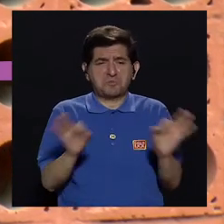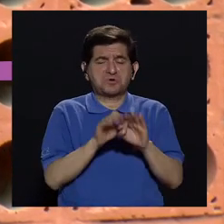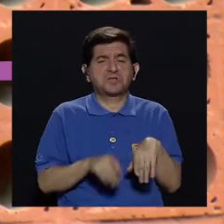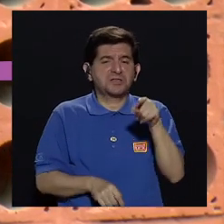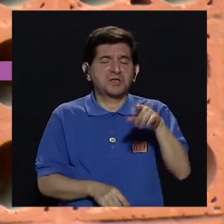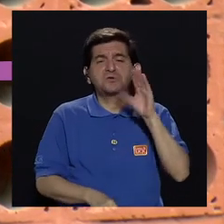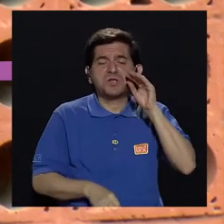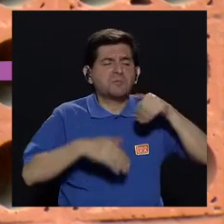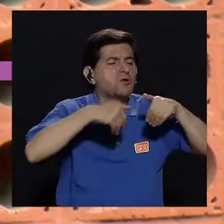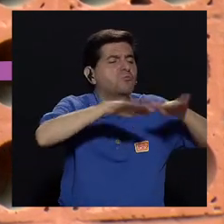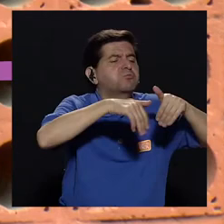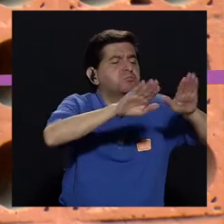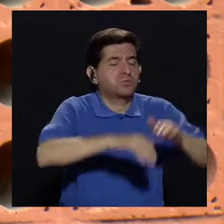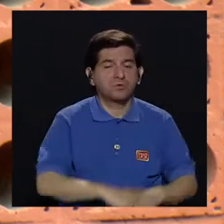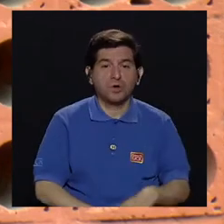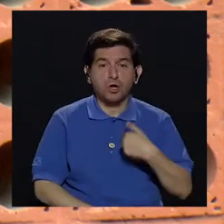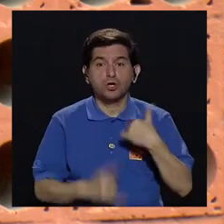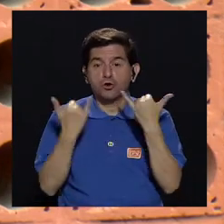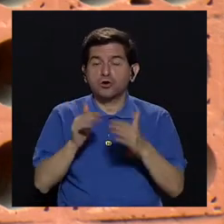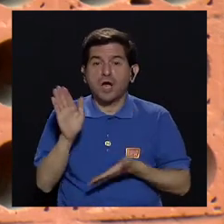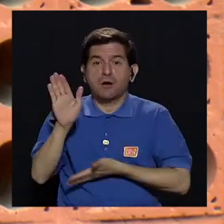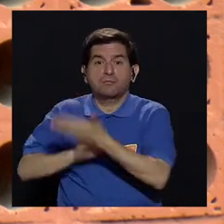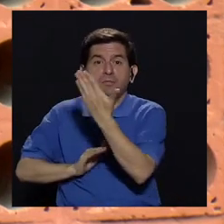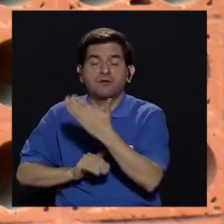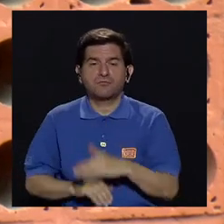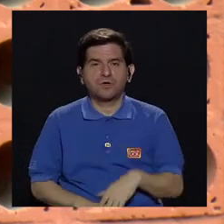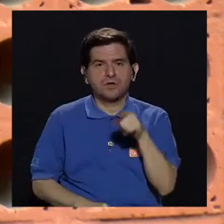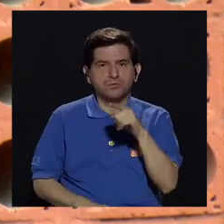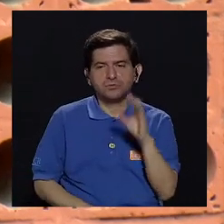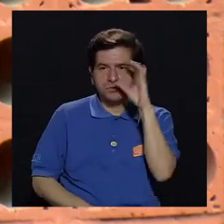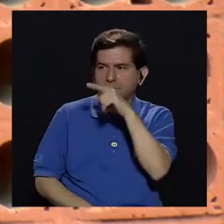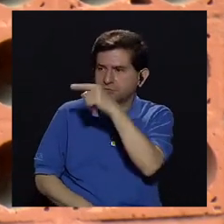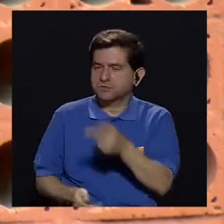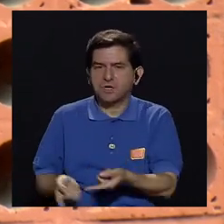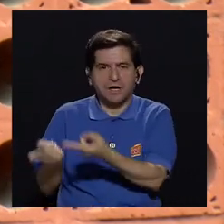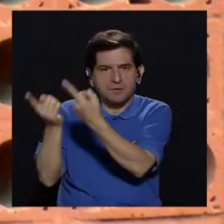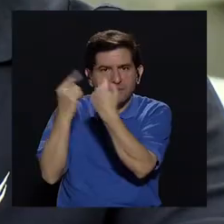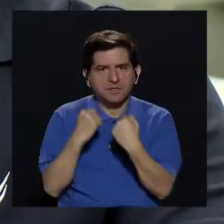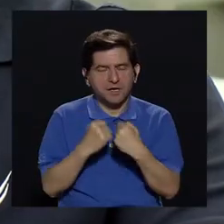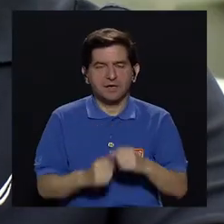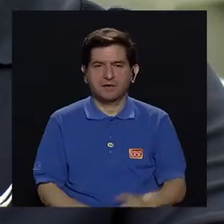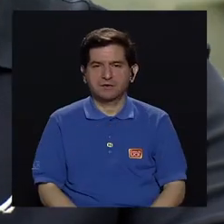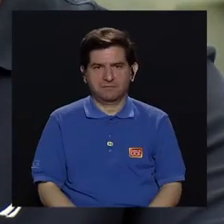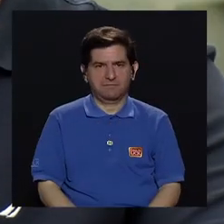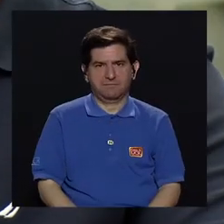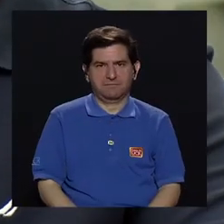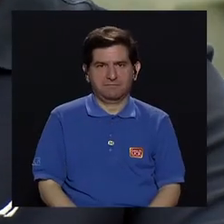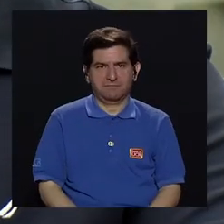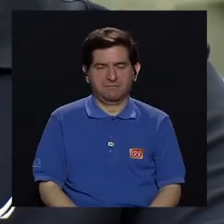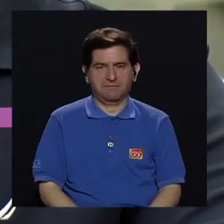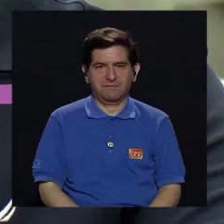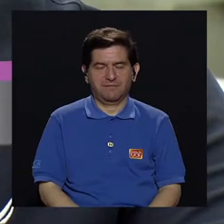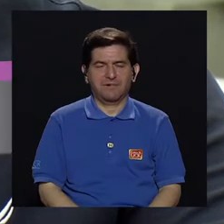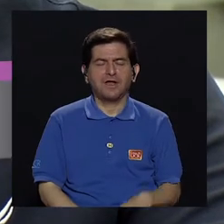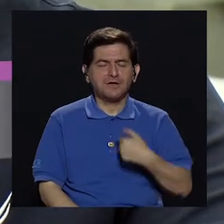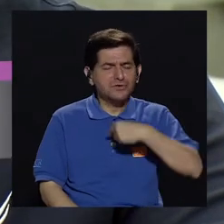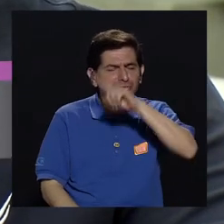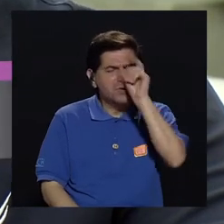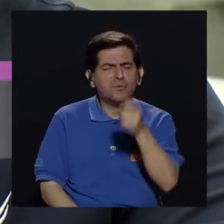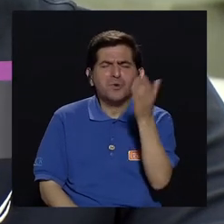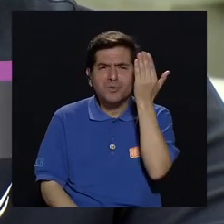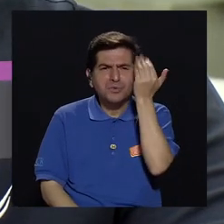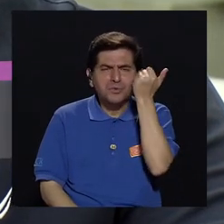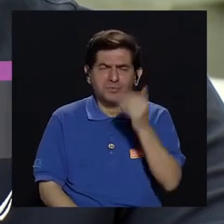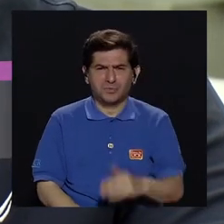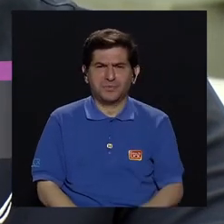espanto, vámonos. Y yo ya pegué la carrera y me va a tener que ir traer otra vez al parqueo porque no estoy aquí, ¿verdad? Sí, es que eso, María Alma, lo pregunto